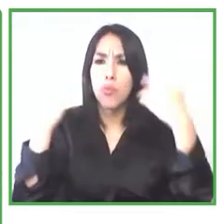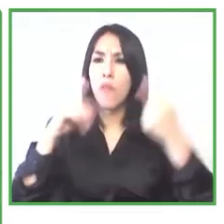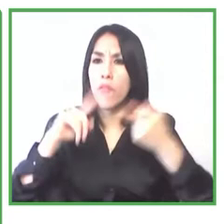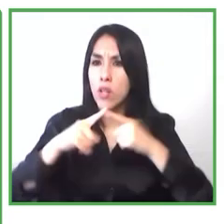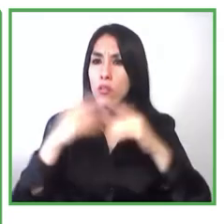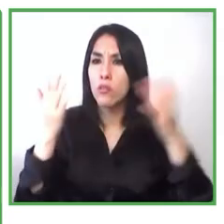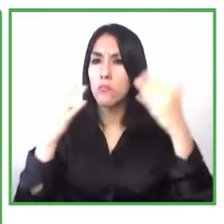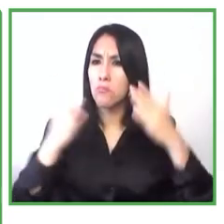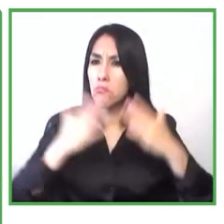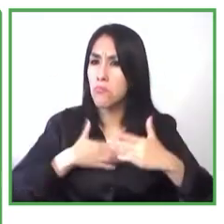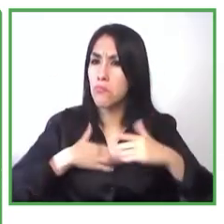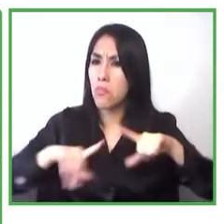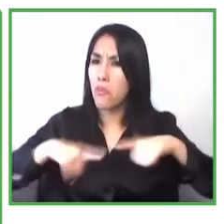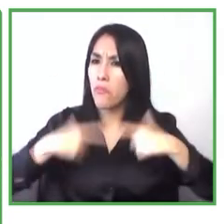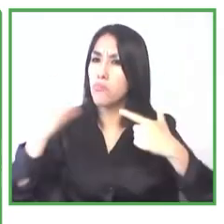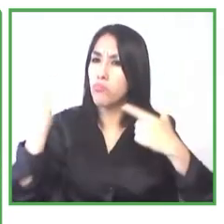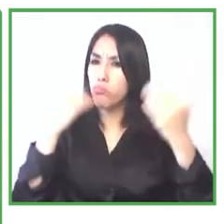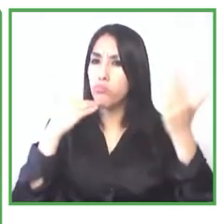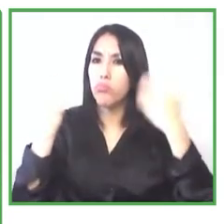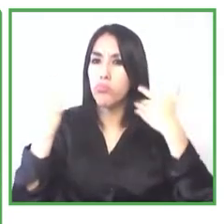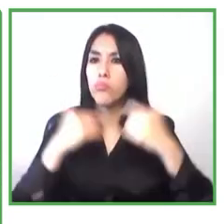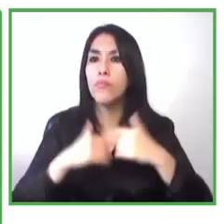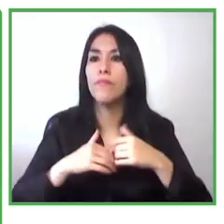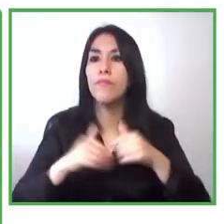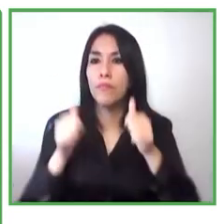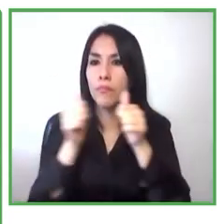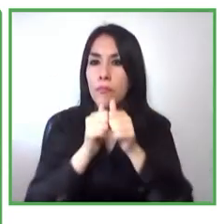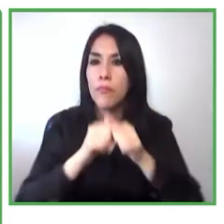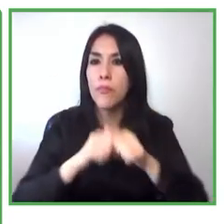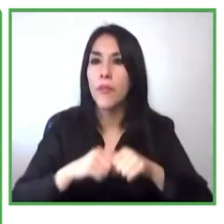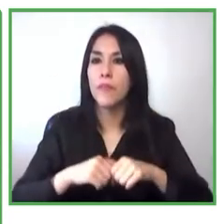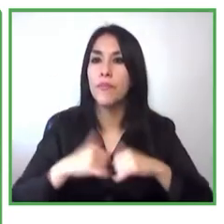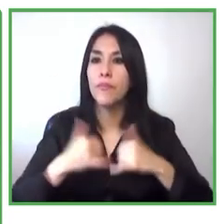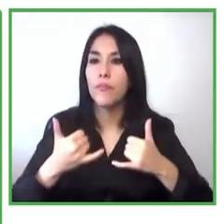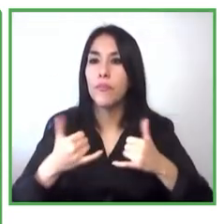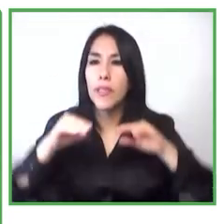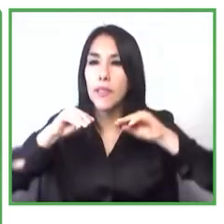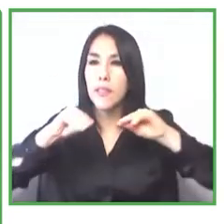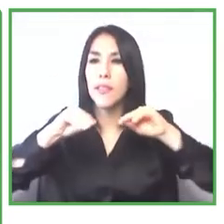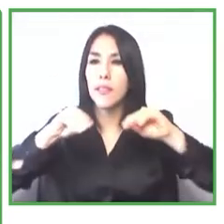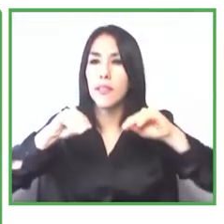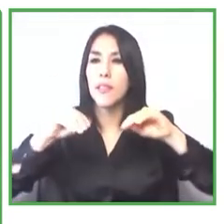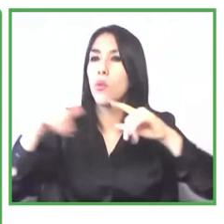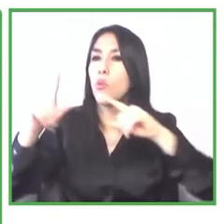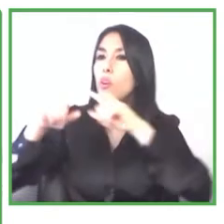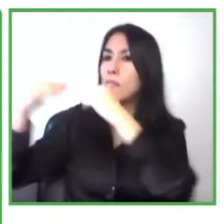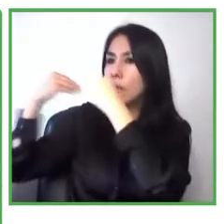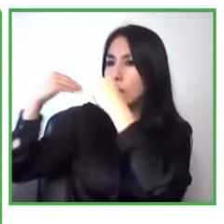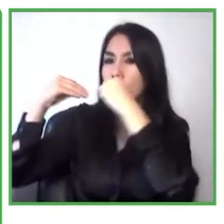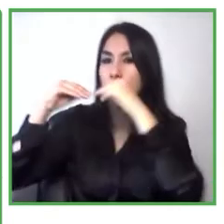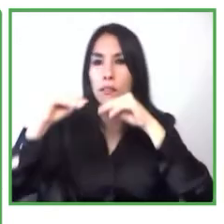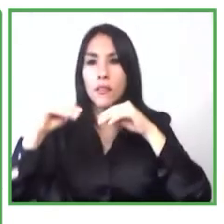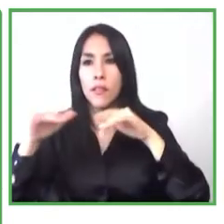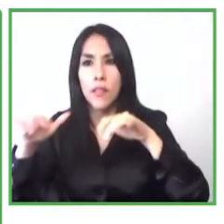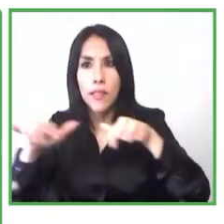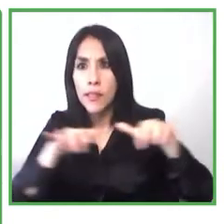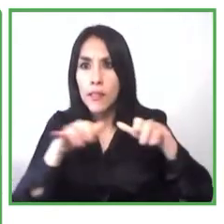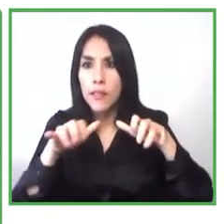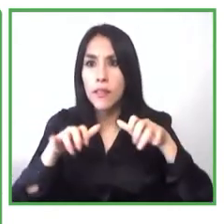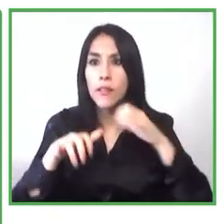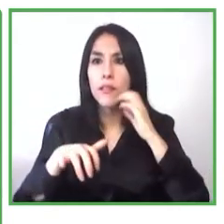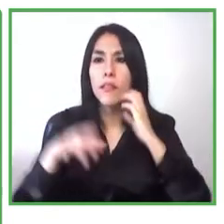computadores los programas cómo hacer investigación y buscar en línea con estas